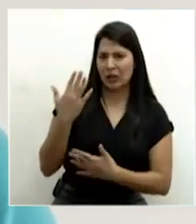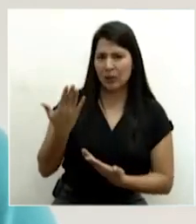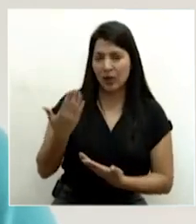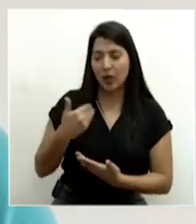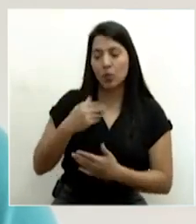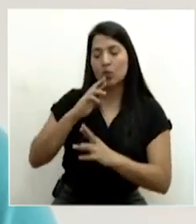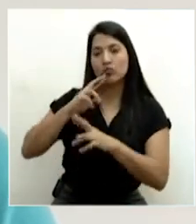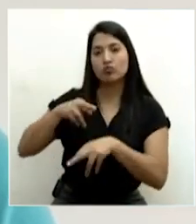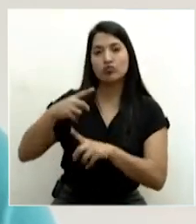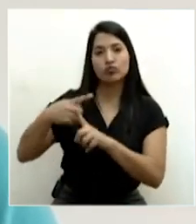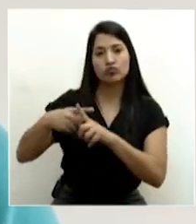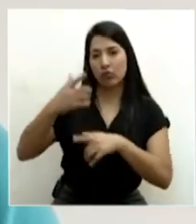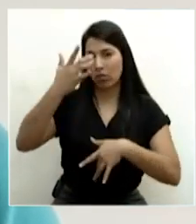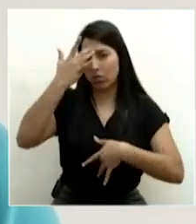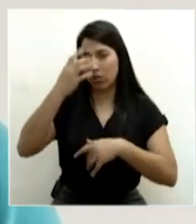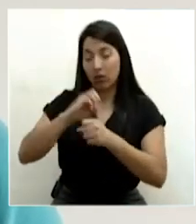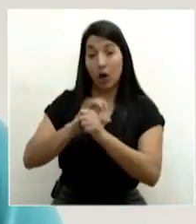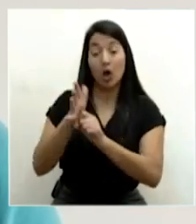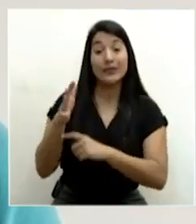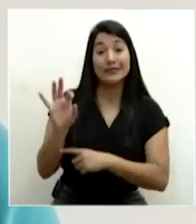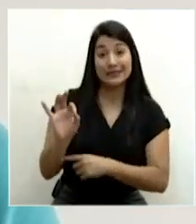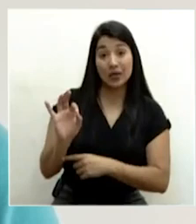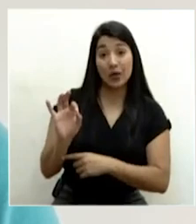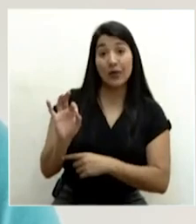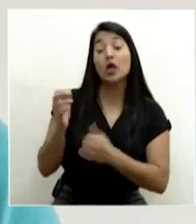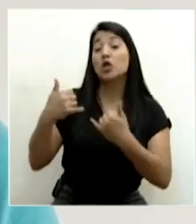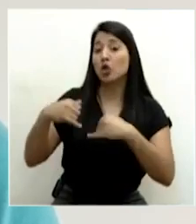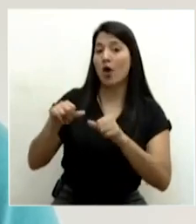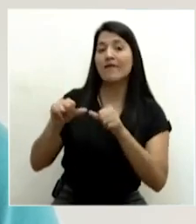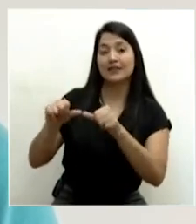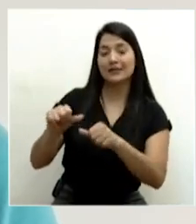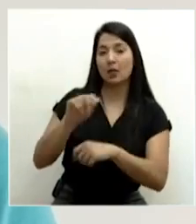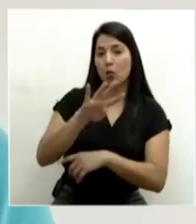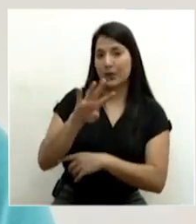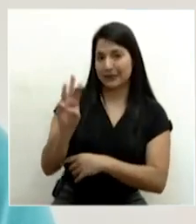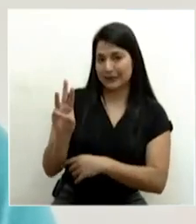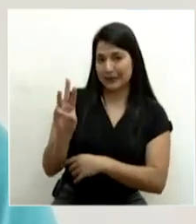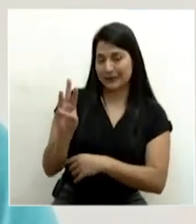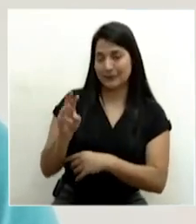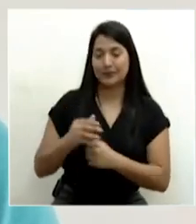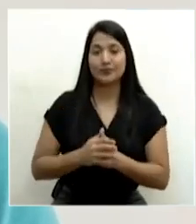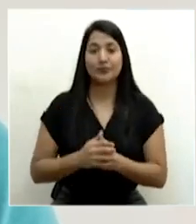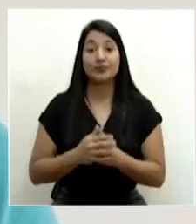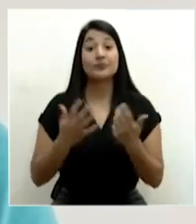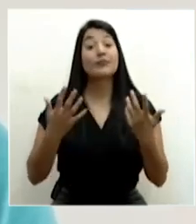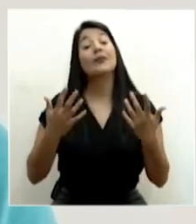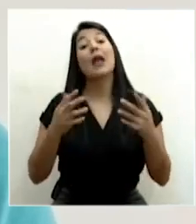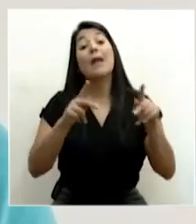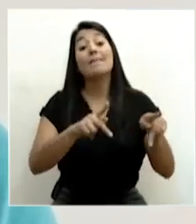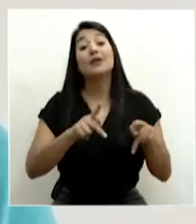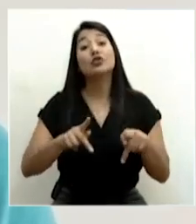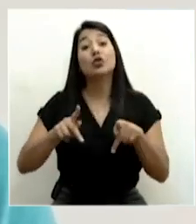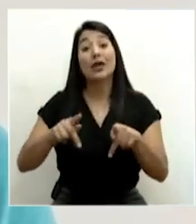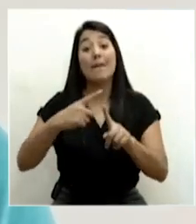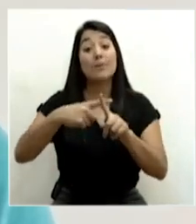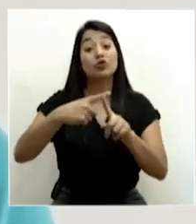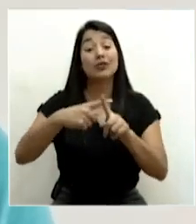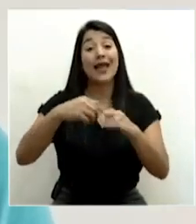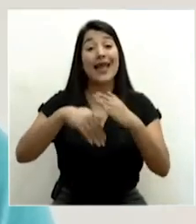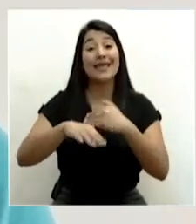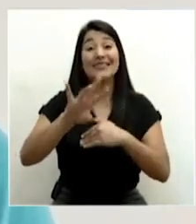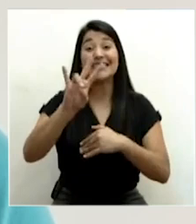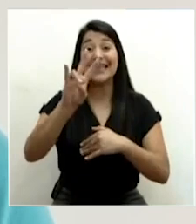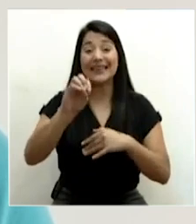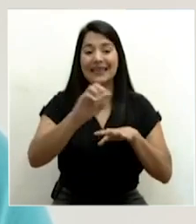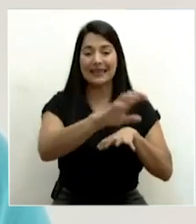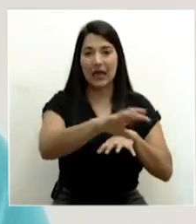Rica por tener resultado positivo por COVID-19 se mantiene en 46. Se contabilizan casos positivos en 70